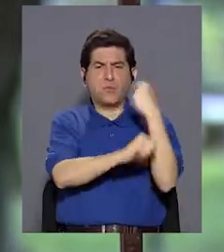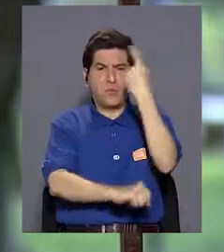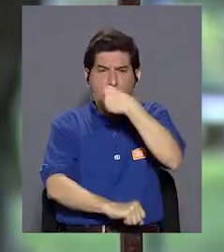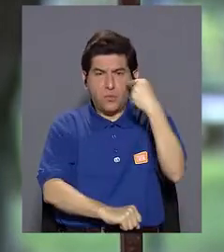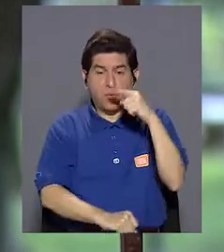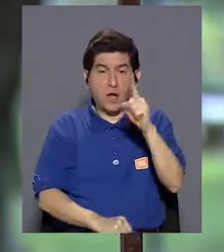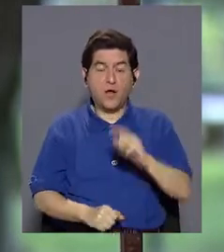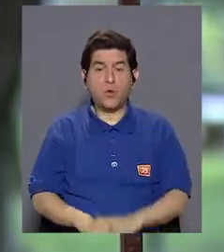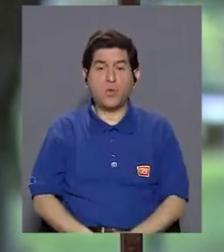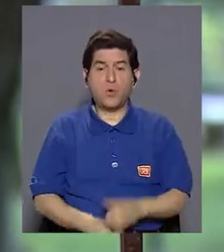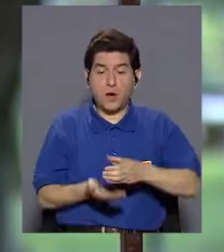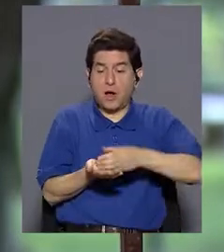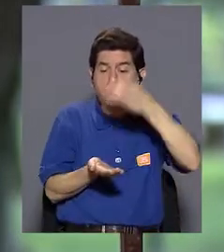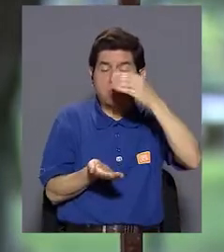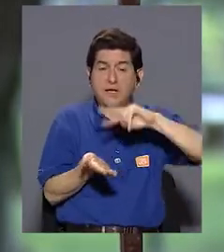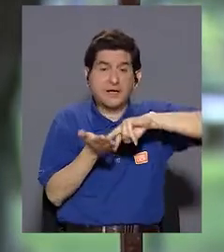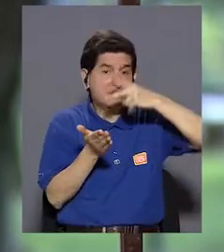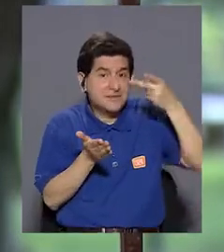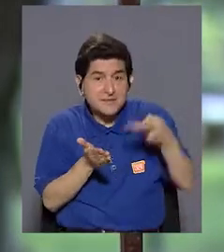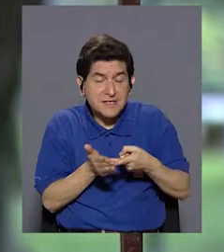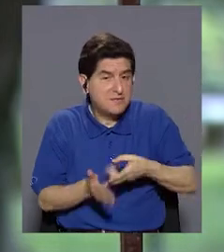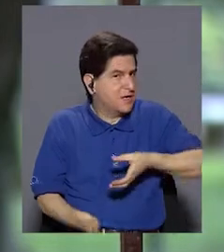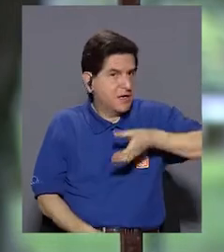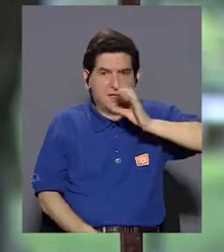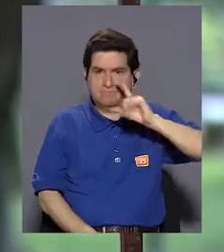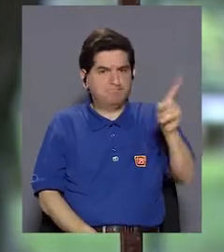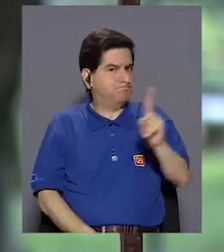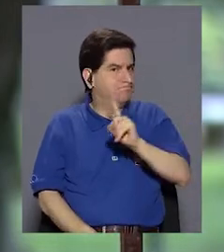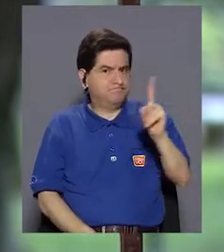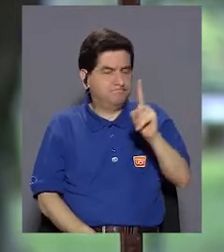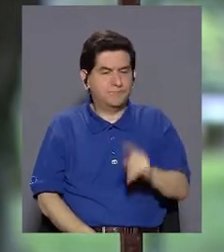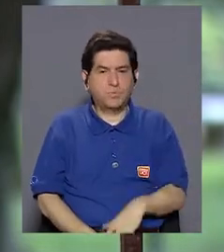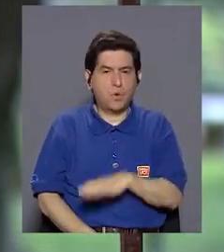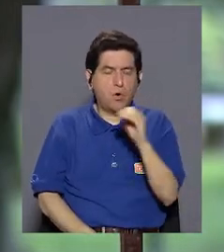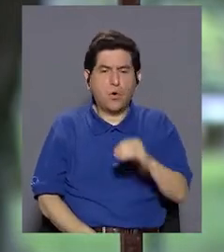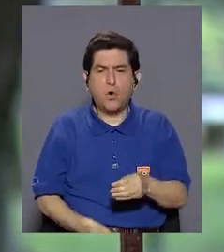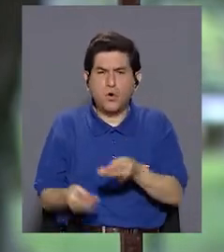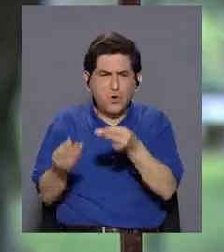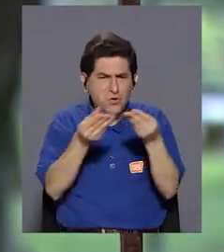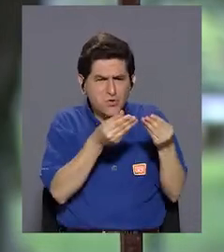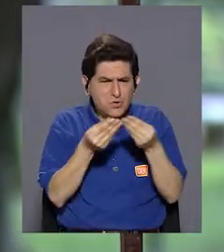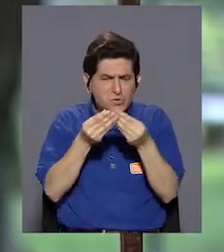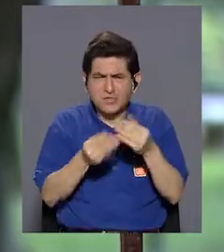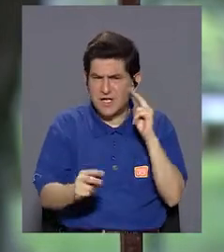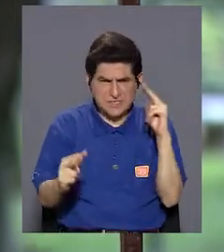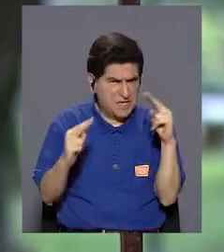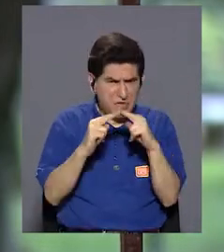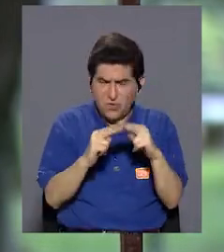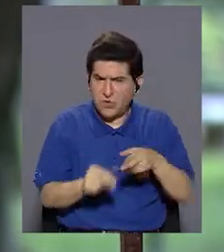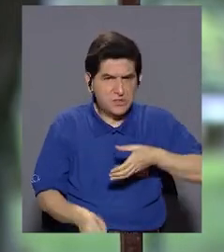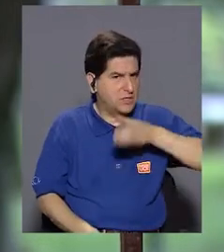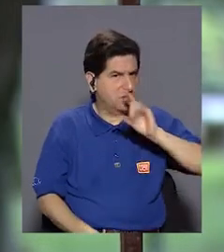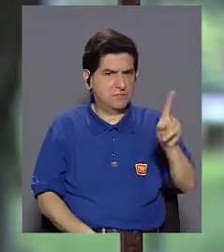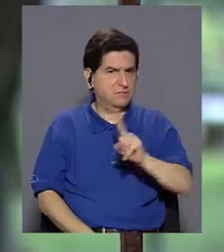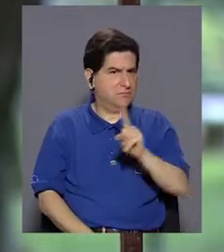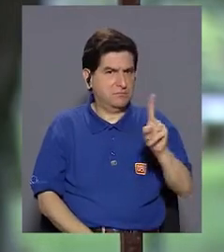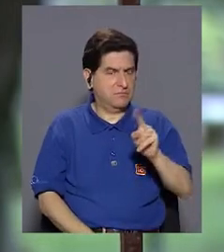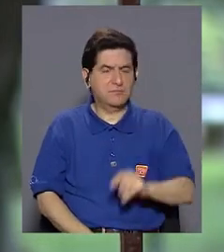botella, pues que sepan que eso no se toma, y que además que no tomen sustancias que no conocen.